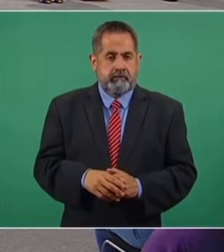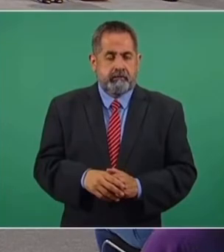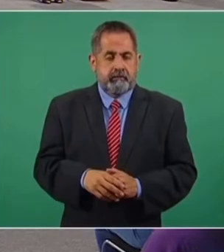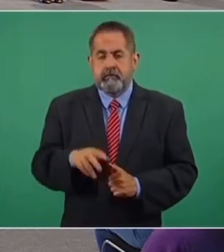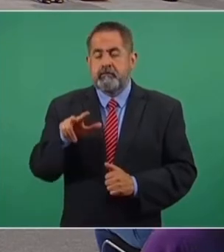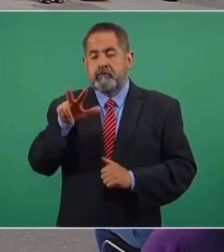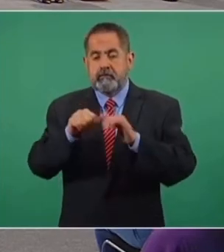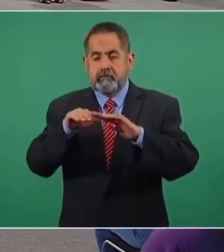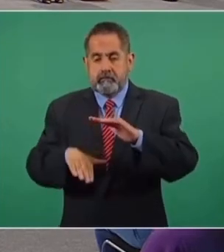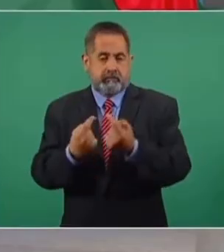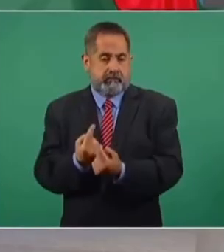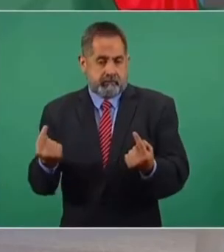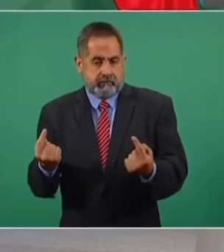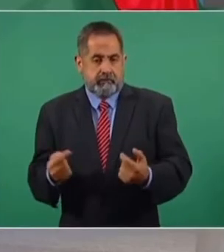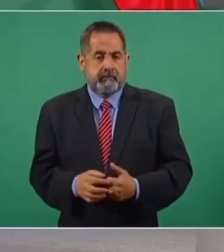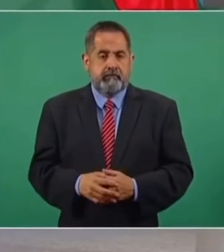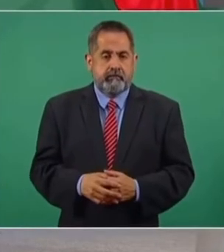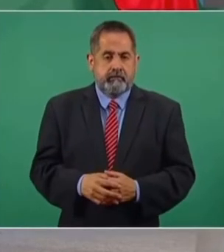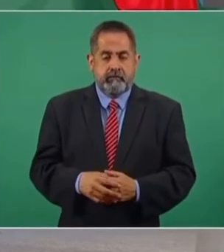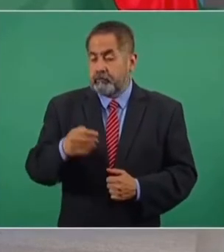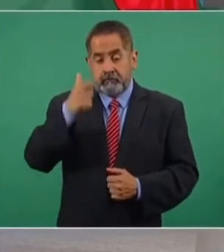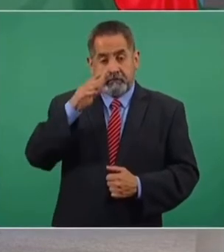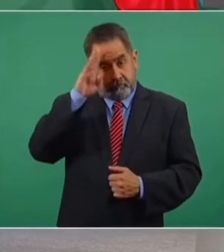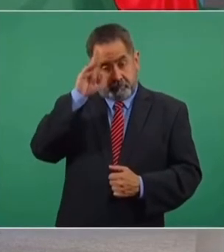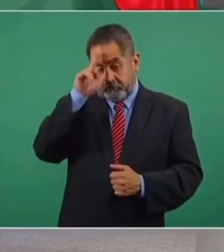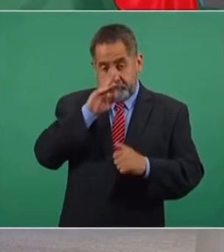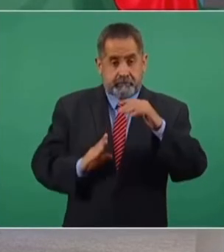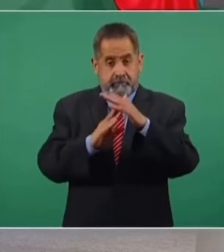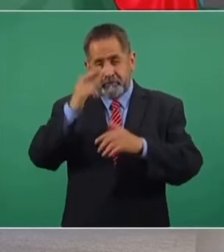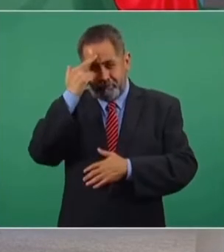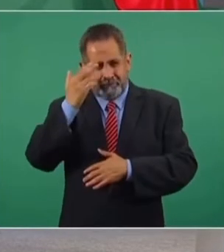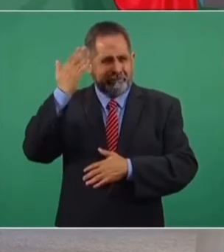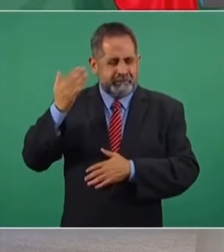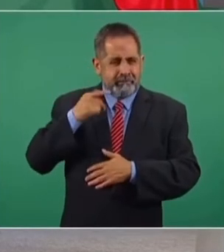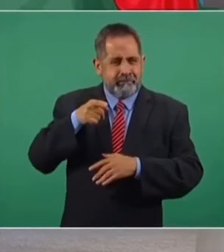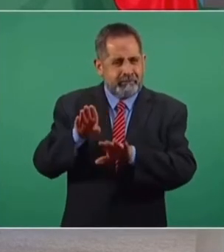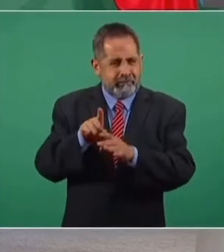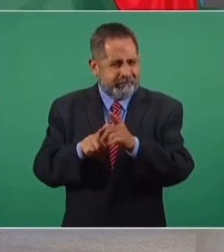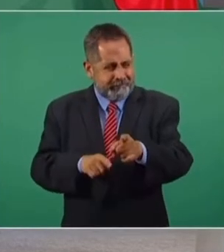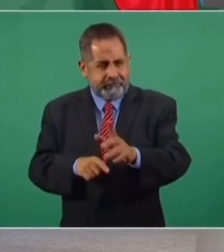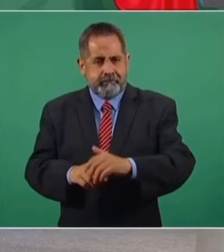Menores. Aquí fue la crisis, ¿se acuerdan de los aranceles?